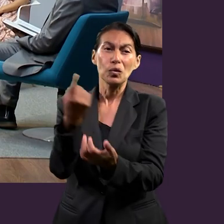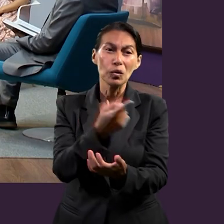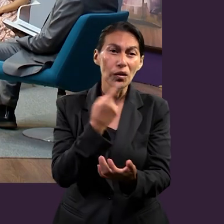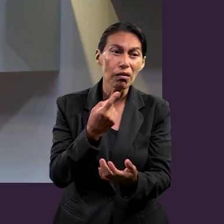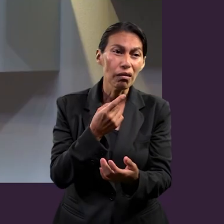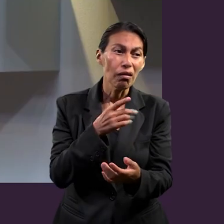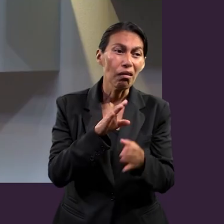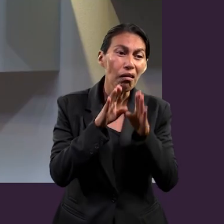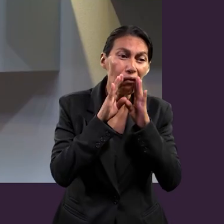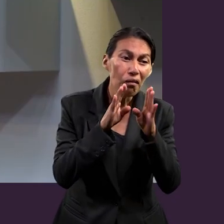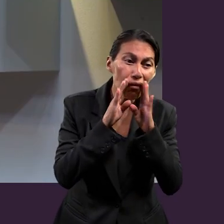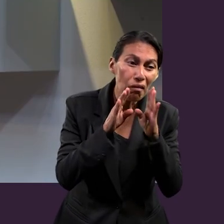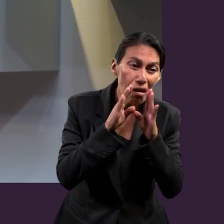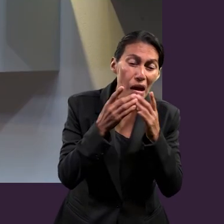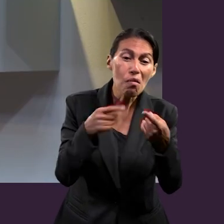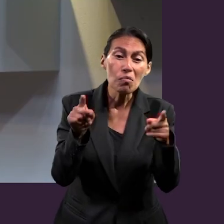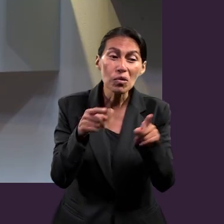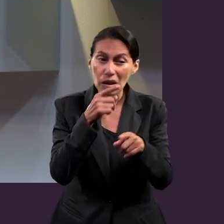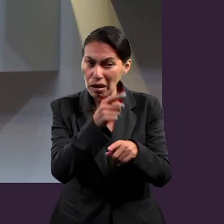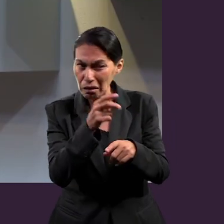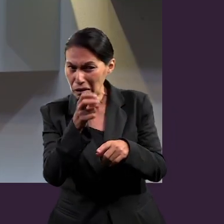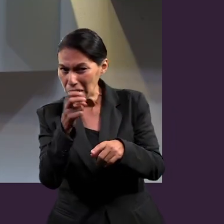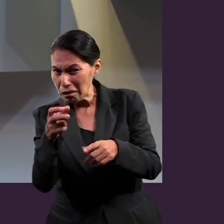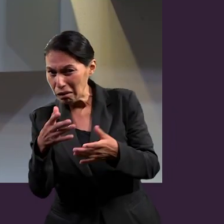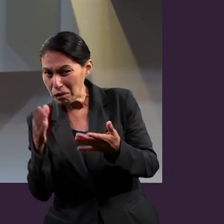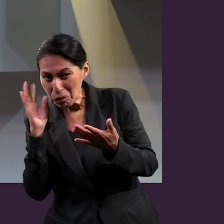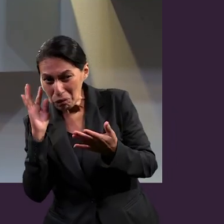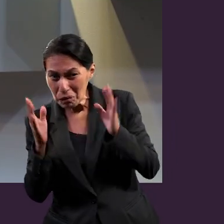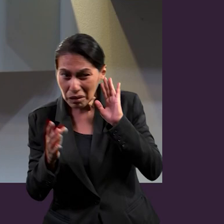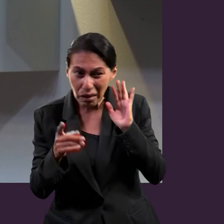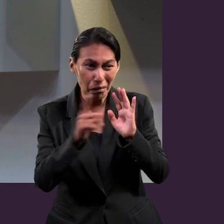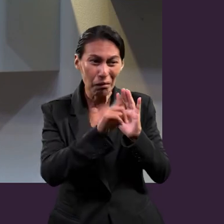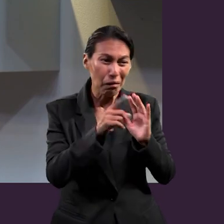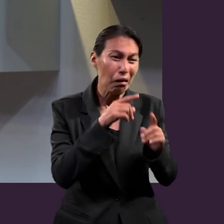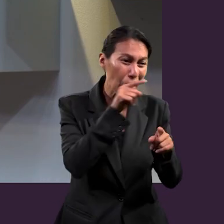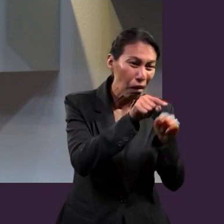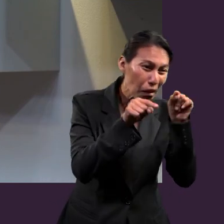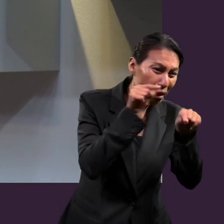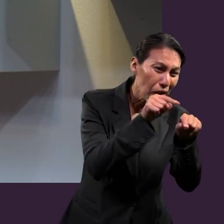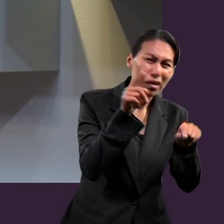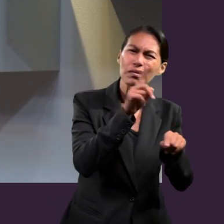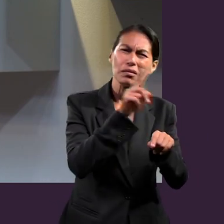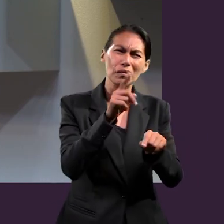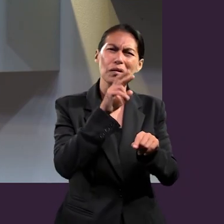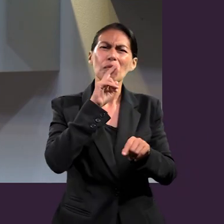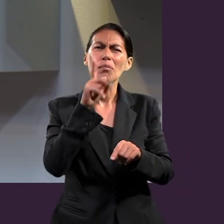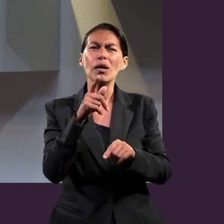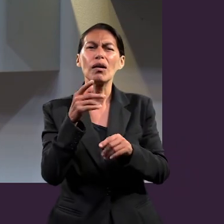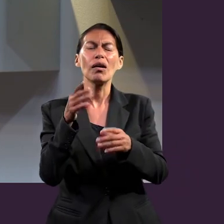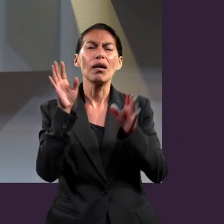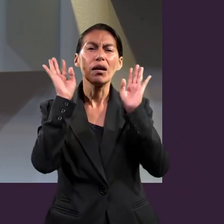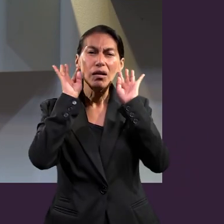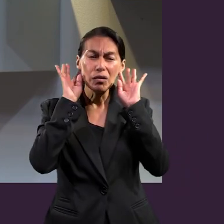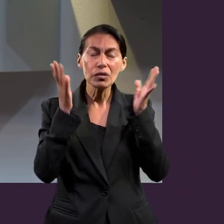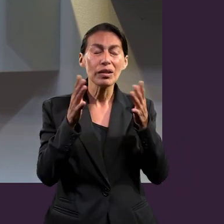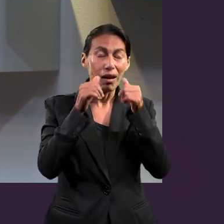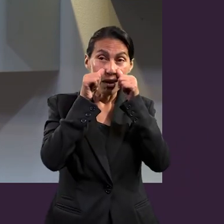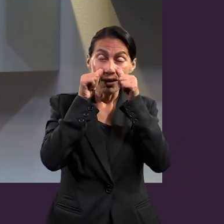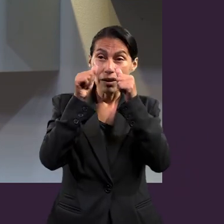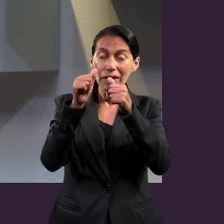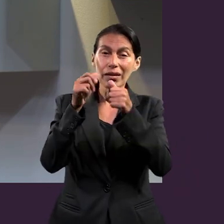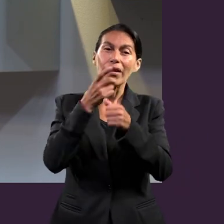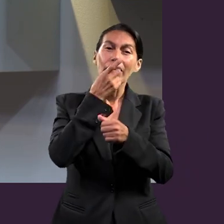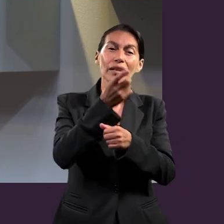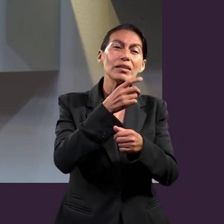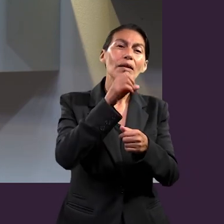usa X tipo de música o no, debiéramos de estar mejor buscando seguir el consejo de Santiago, que dice que no juzguemos o no